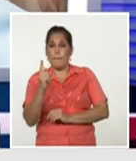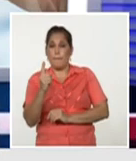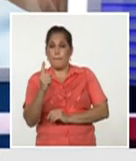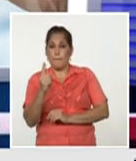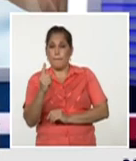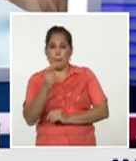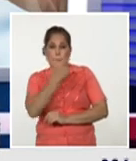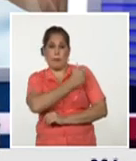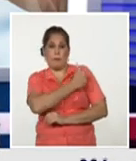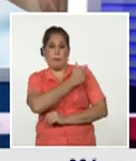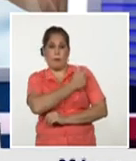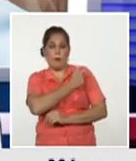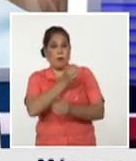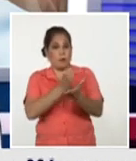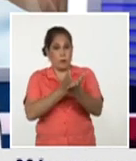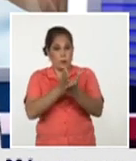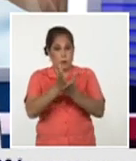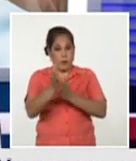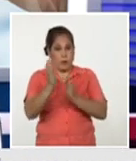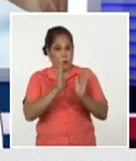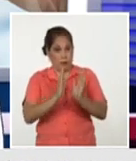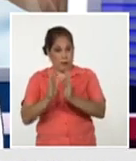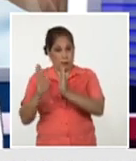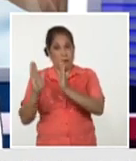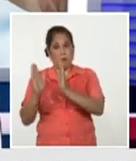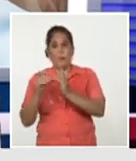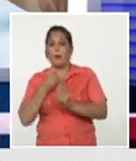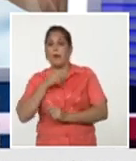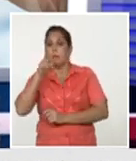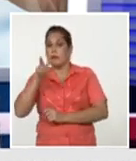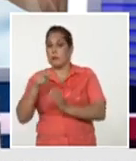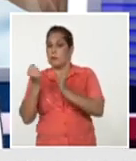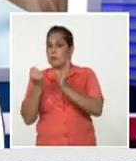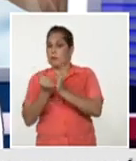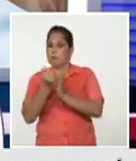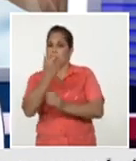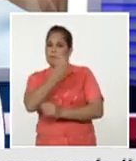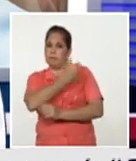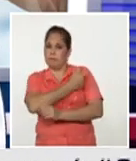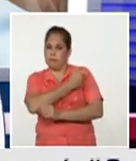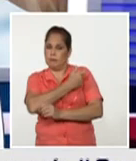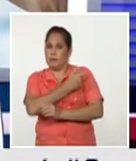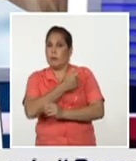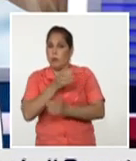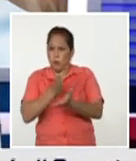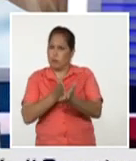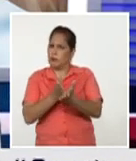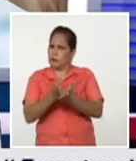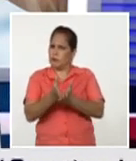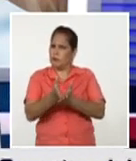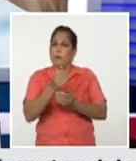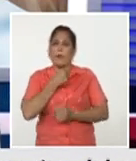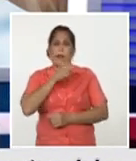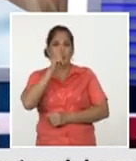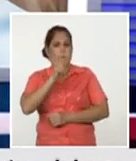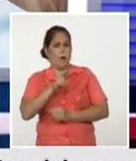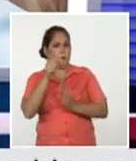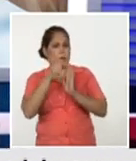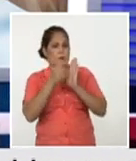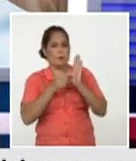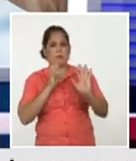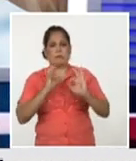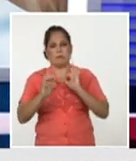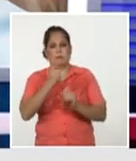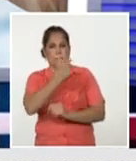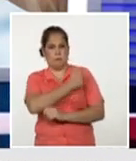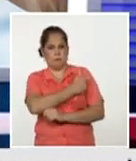candidatos vacunales que avanzó a esta fase es una fase de evaluación de la eficacia clínica pero donde se siguen evaluando elementos de la seguridad de la vacuna